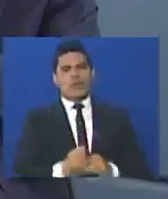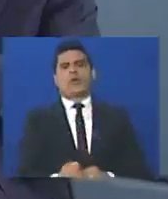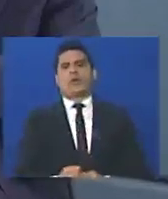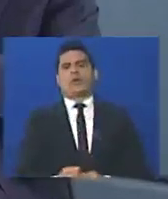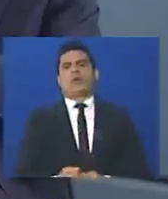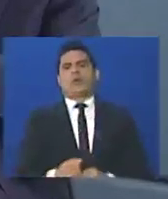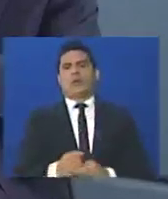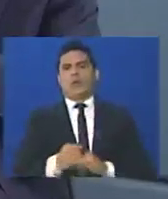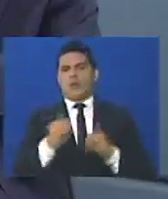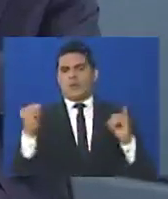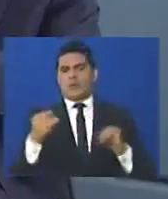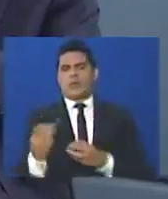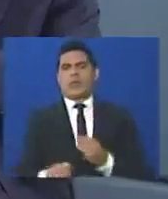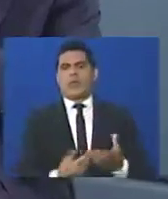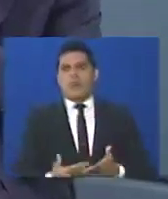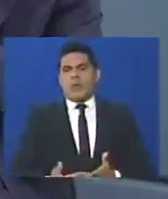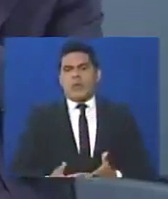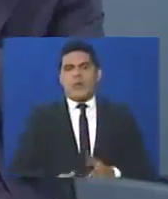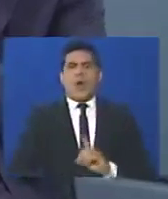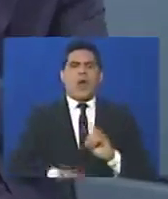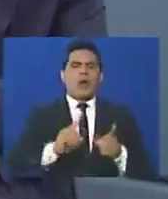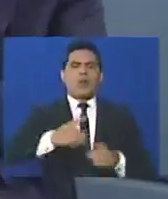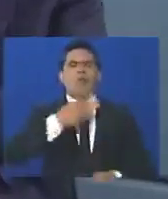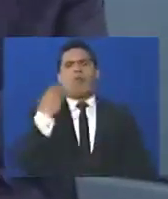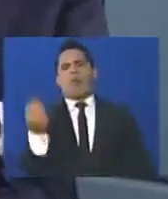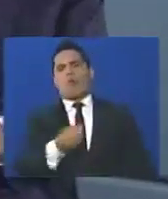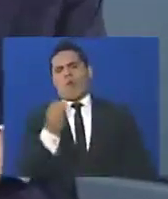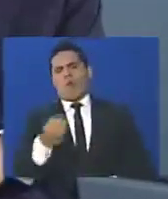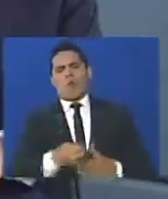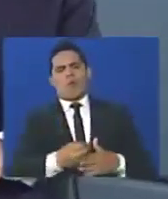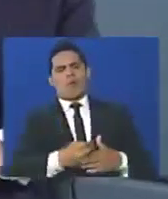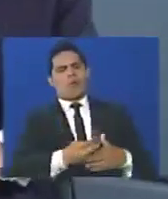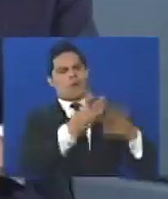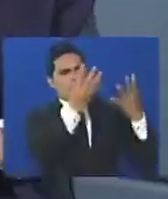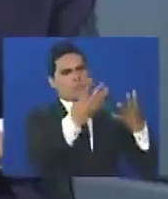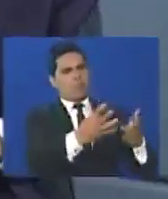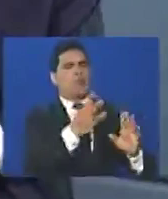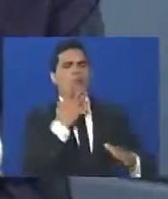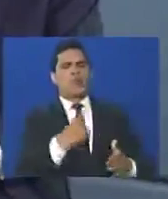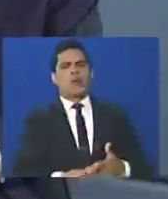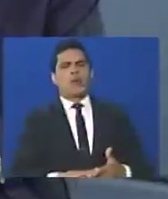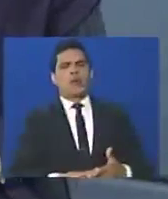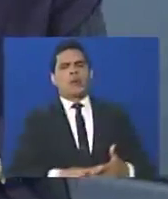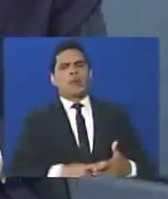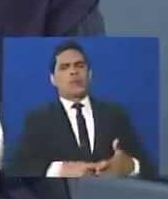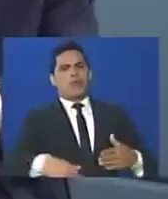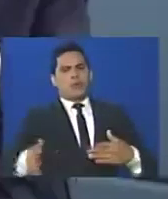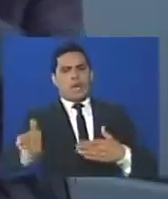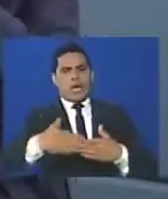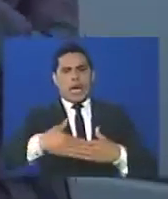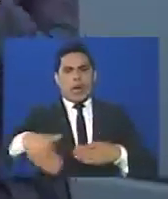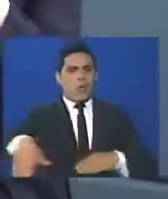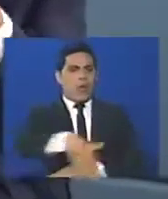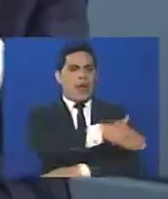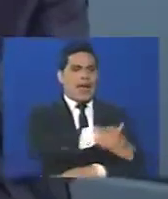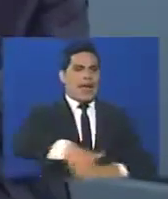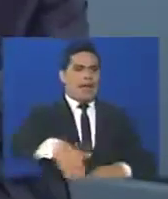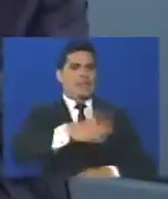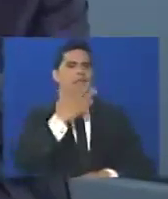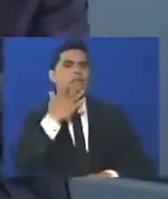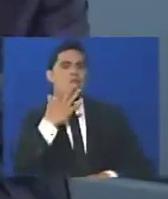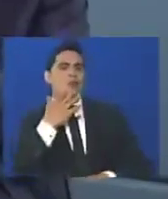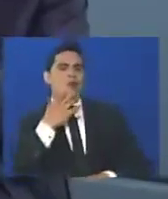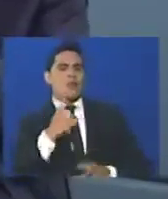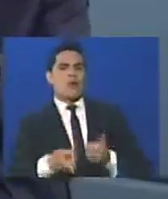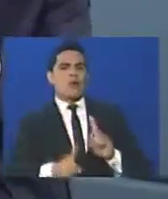como si fuesen delincuentes. Muchachos que rompieron un vidrio, que trancaron una calle. Me parece que eso no es correcto en un contexto